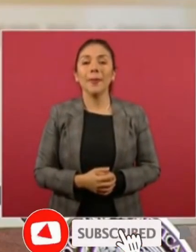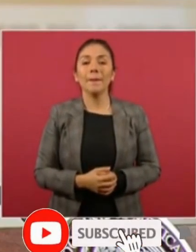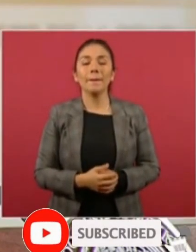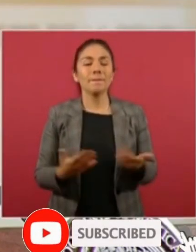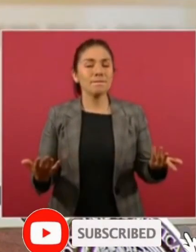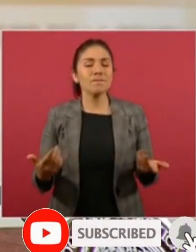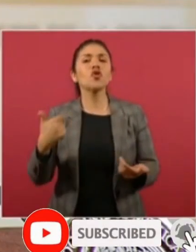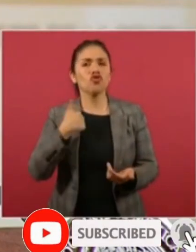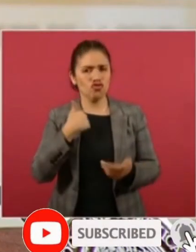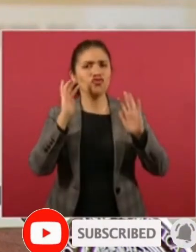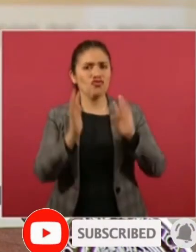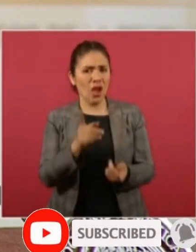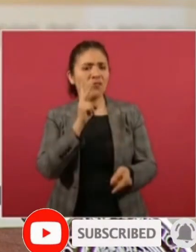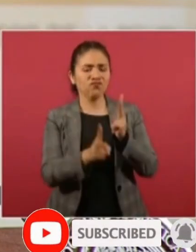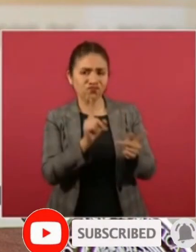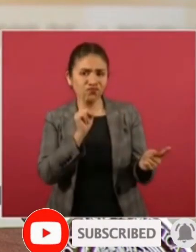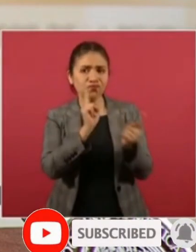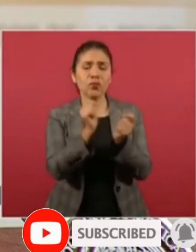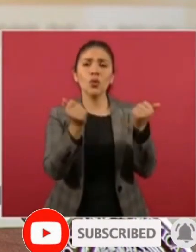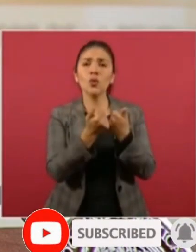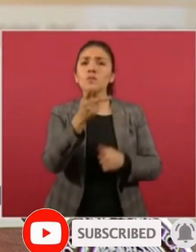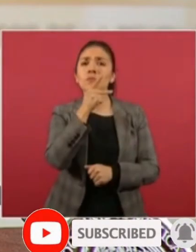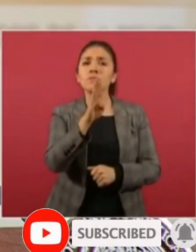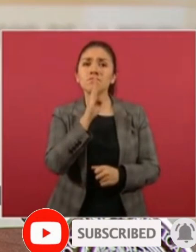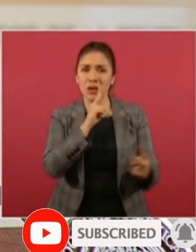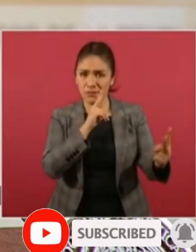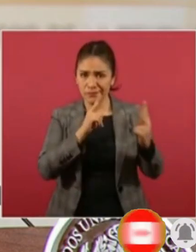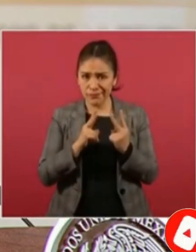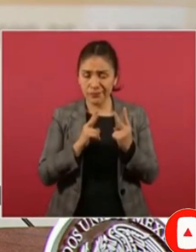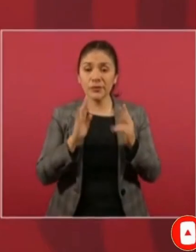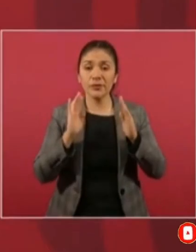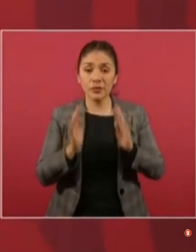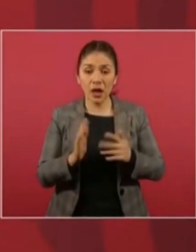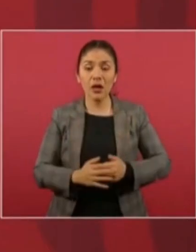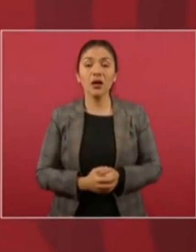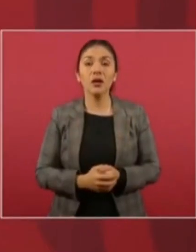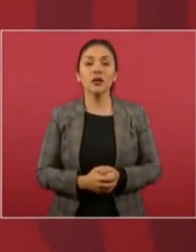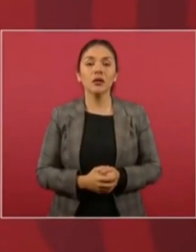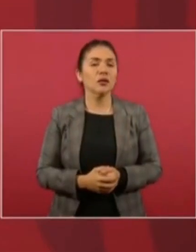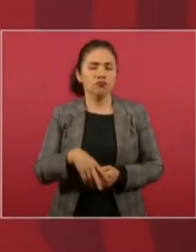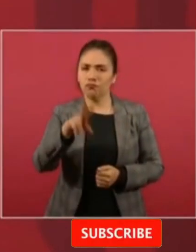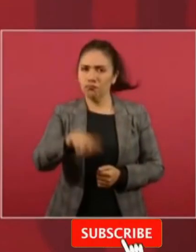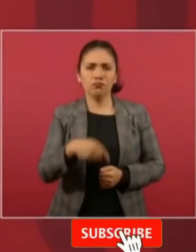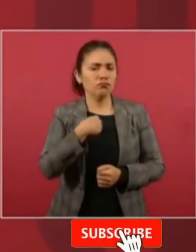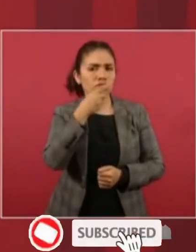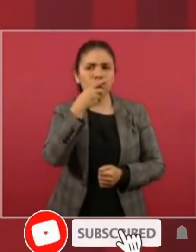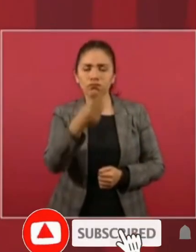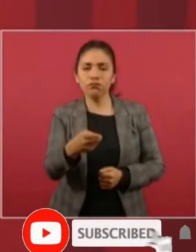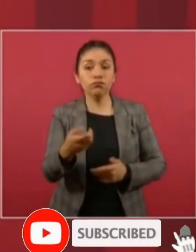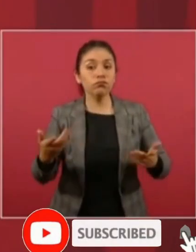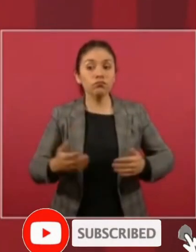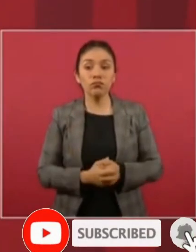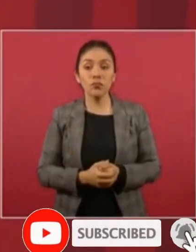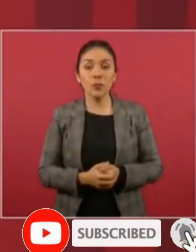Yo hablé con los padres. Y les voy a decir algo, que